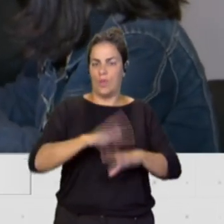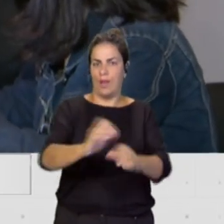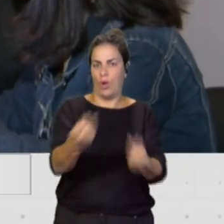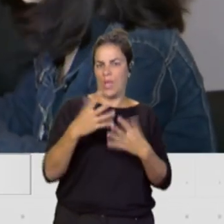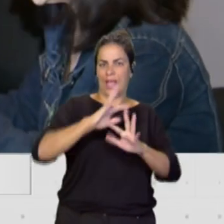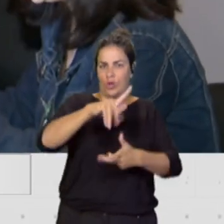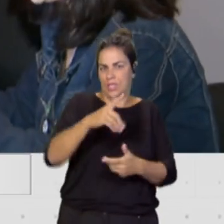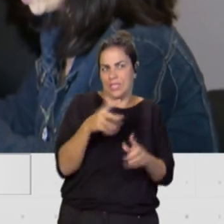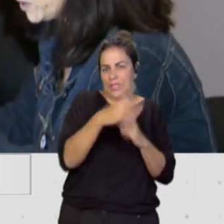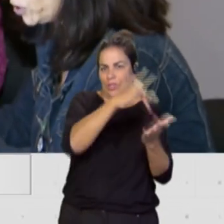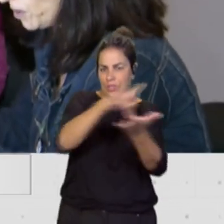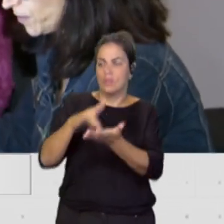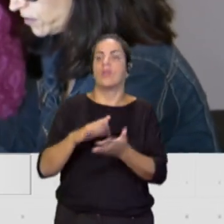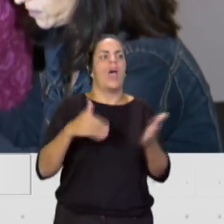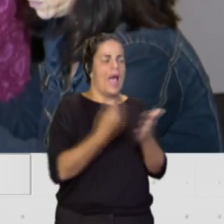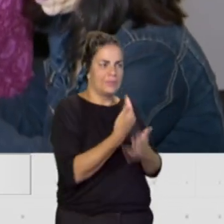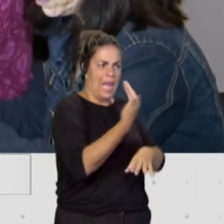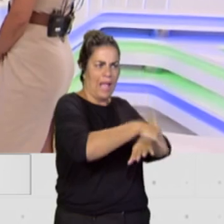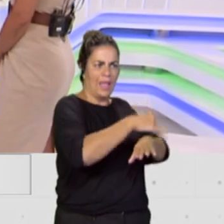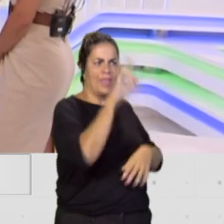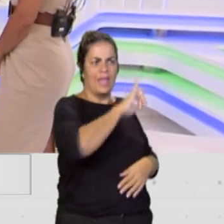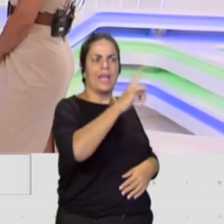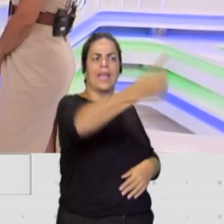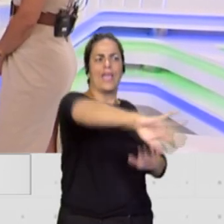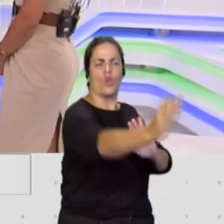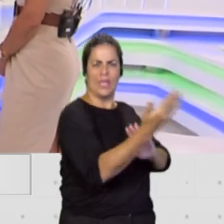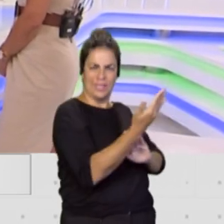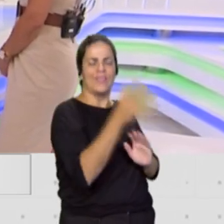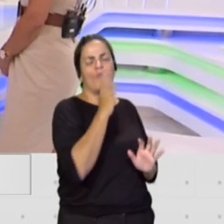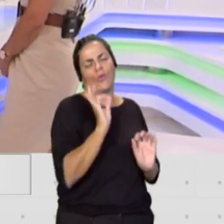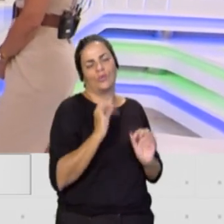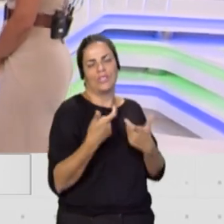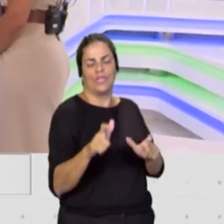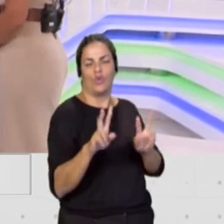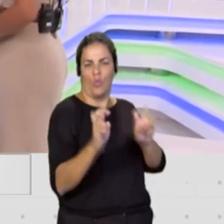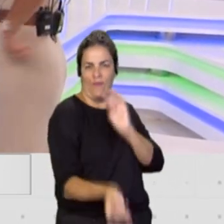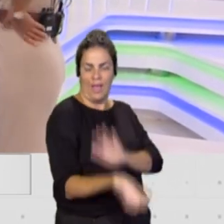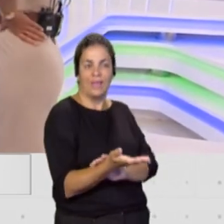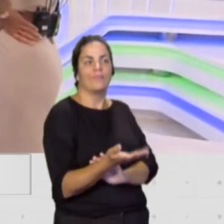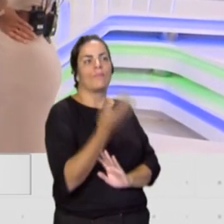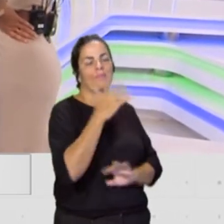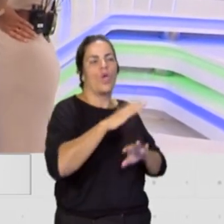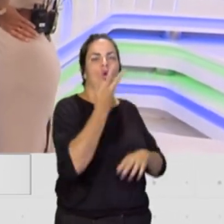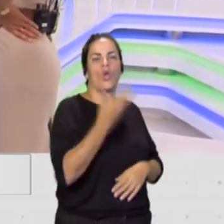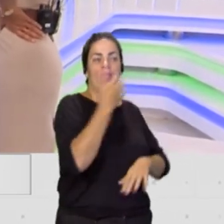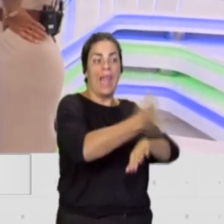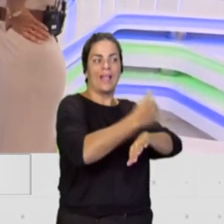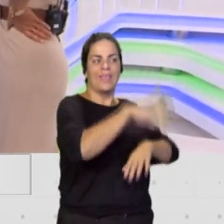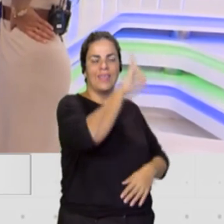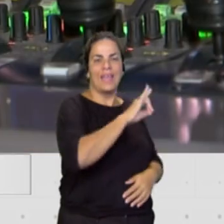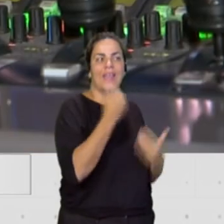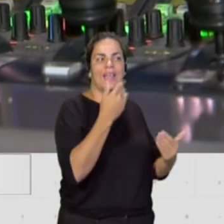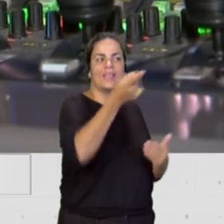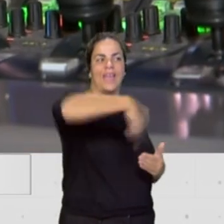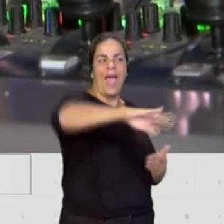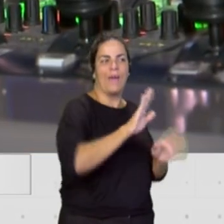Y que nos van a enseñar incluso las calles de Canarias, que va a ser una sección nueva que vamos a sacar de conocer las calles de Canarias a través de los propios vecinos de ¿Y cómo